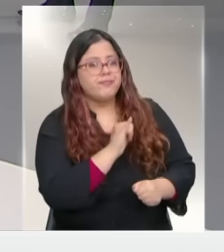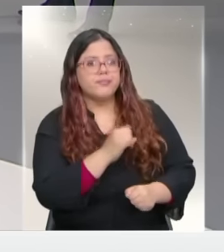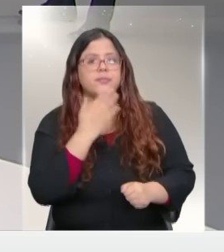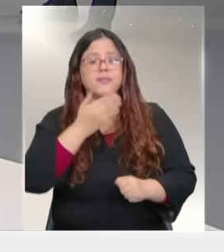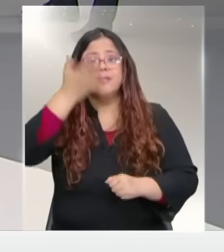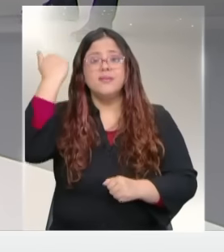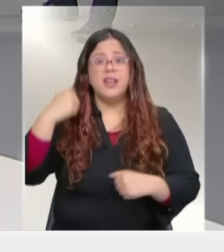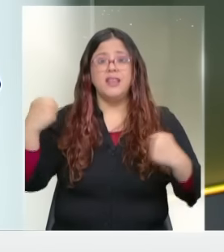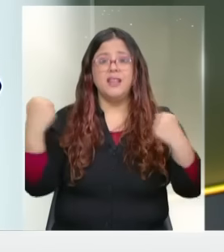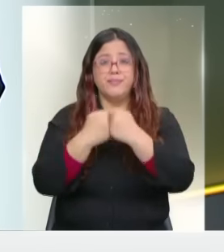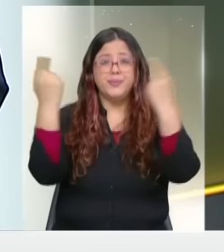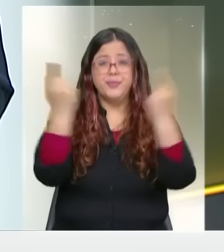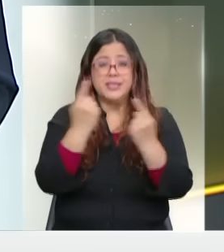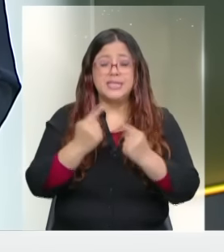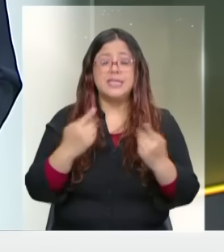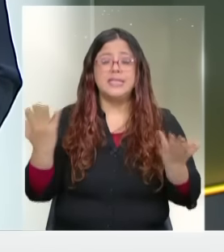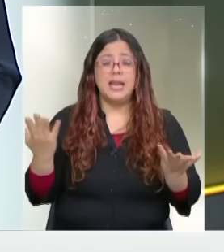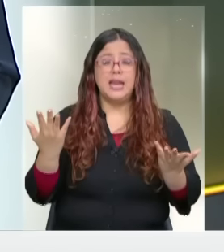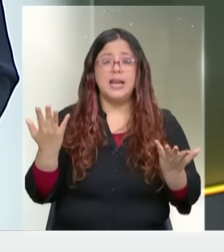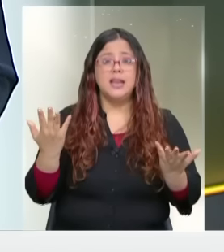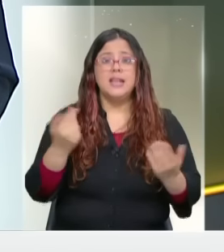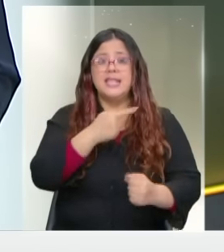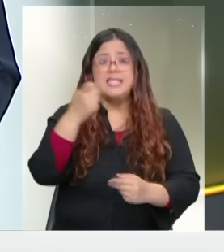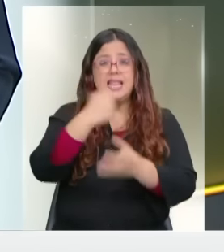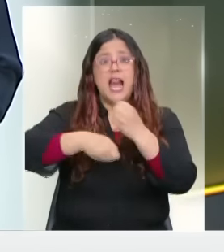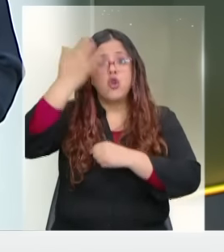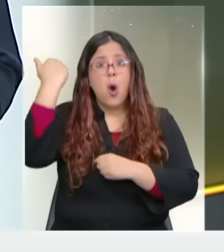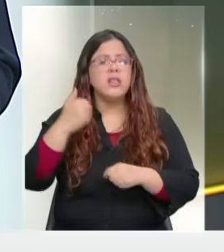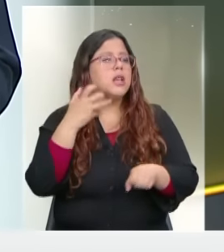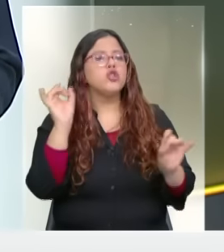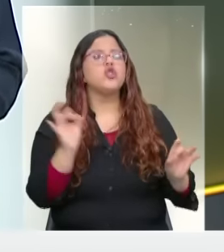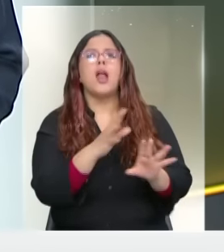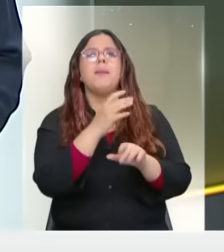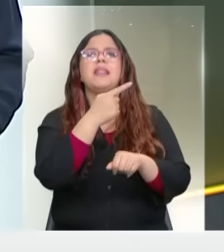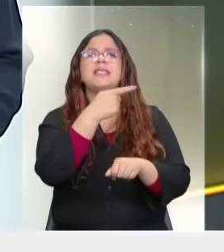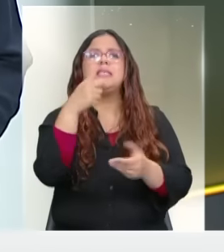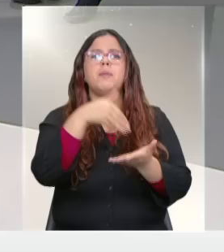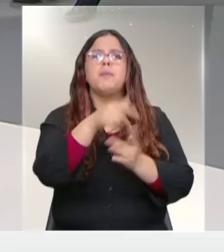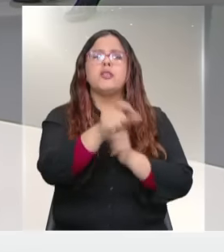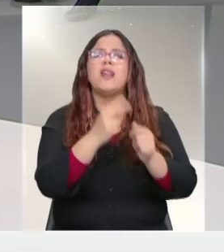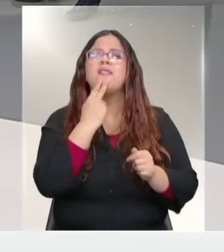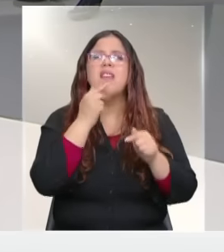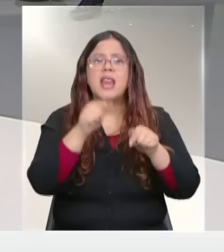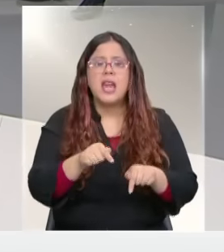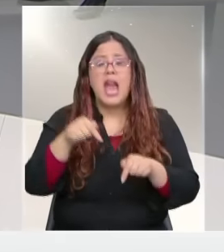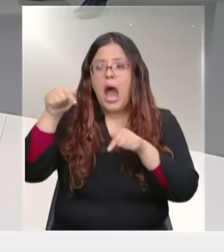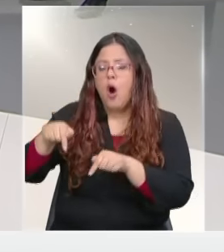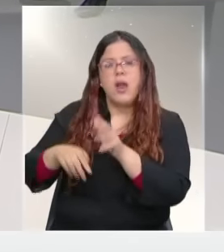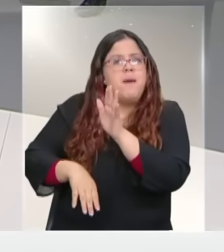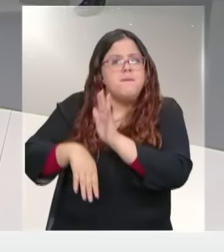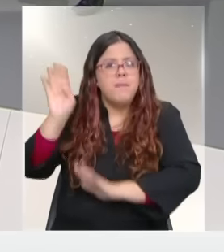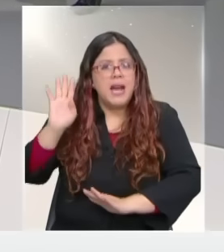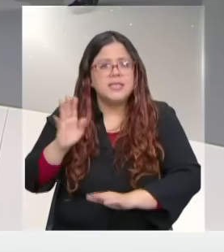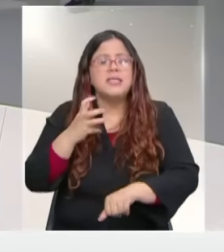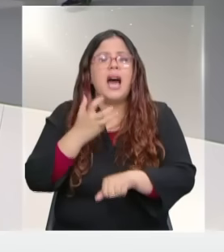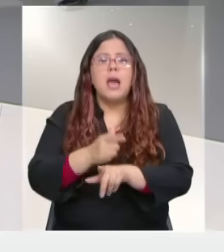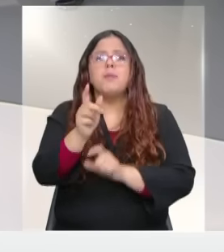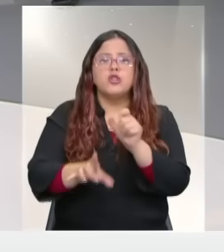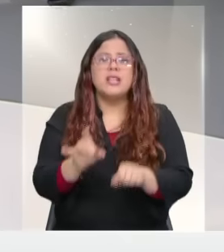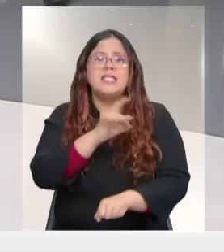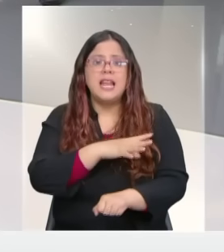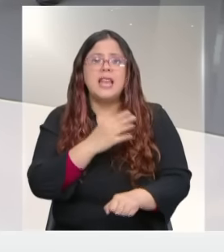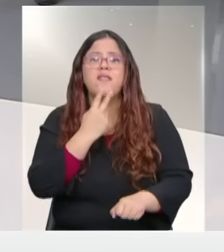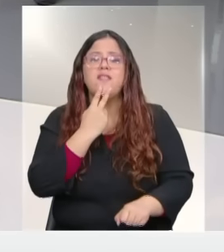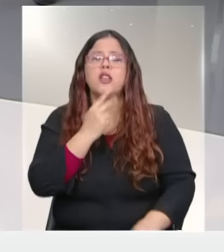última tormenta severa hace 100 años tenía 100.000 habitantes. Ahora son 3 millones de habitantes. Hay chilenos allí en Tampa. Una de ellas es